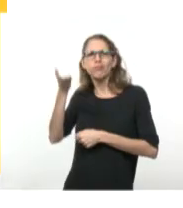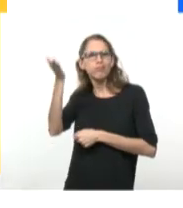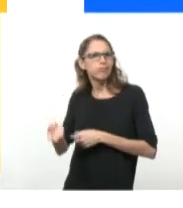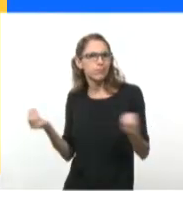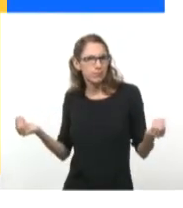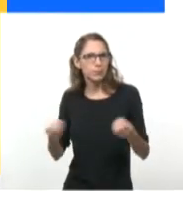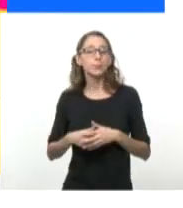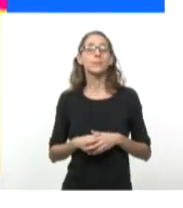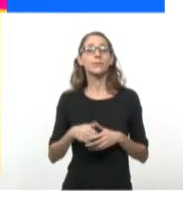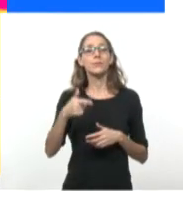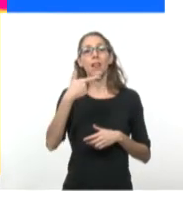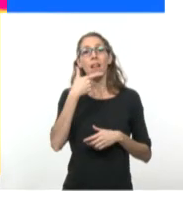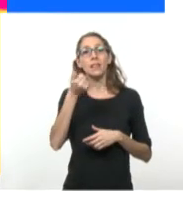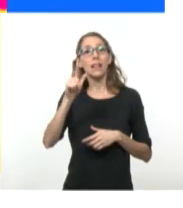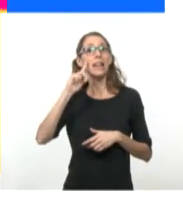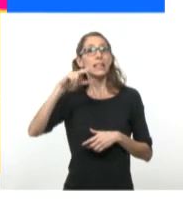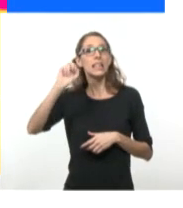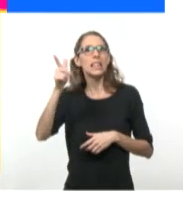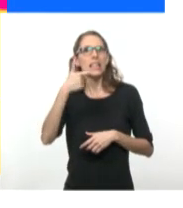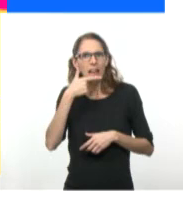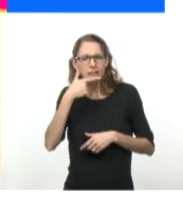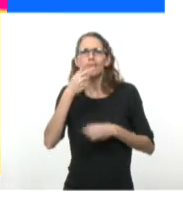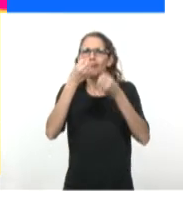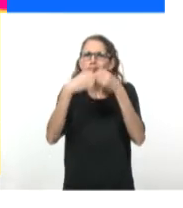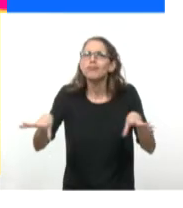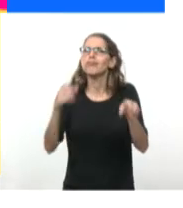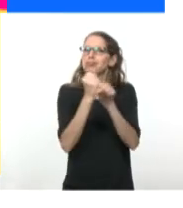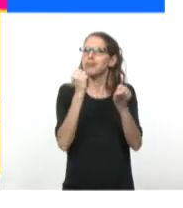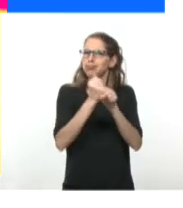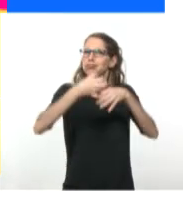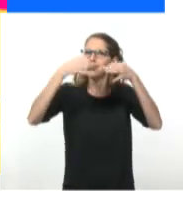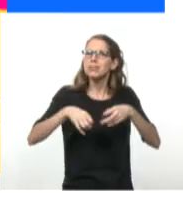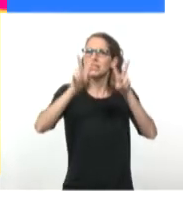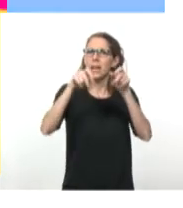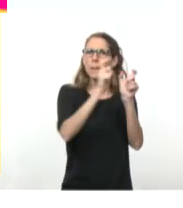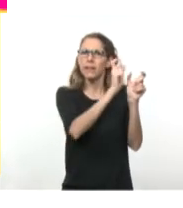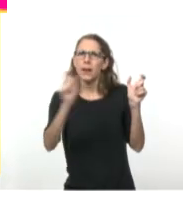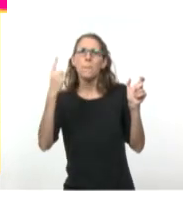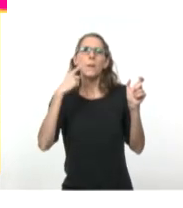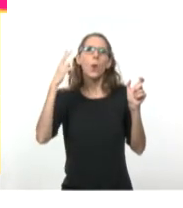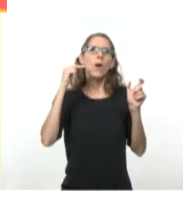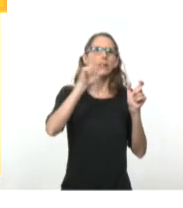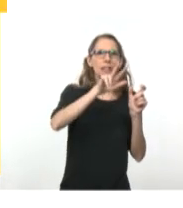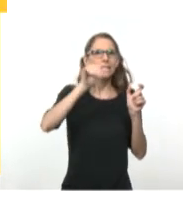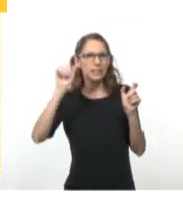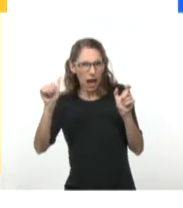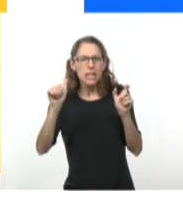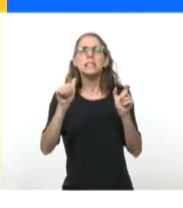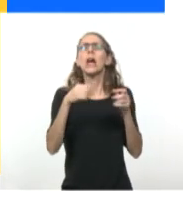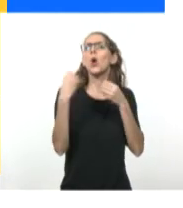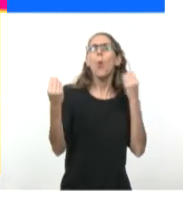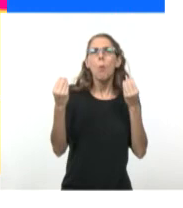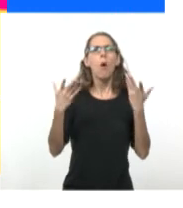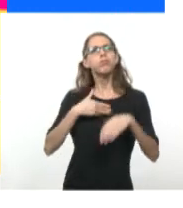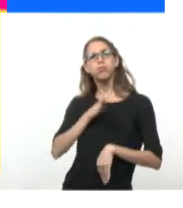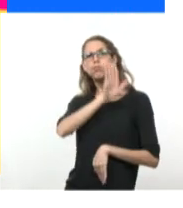José Luis Salinas entró en la historieta en 1936, cuando se presentó a la oficina de